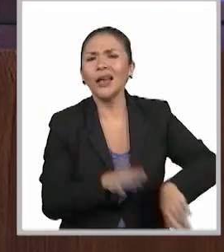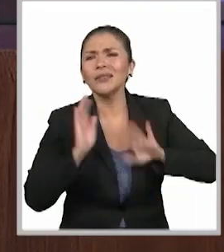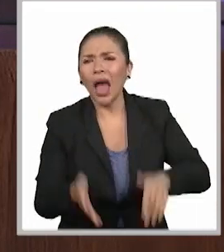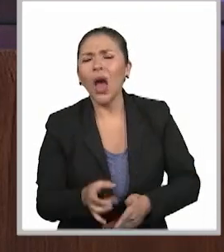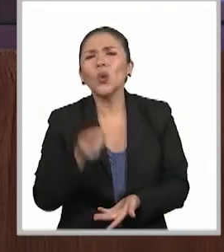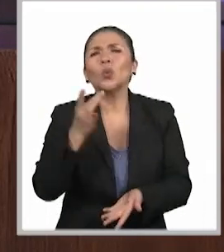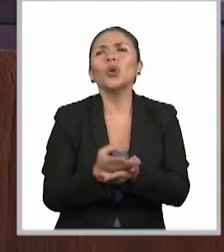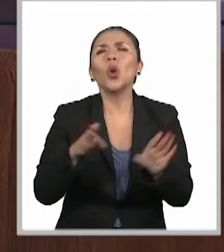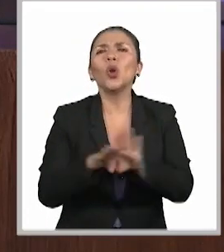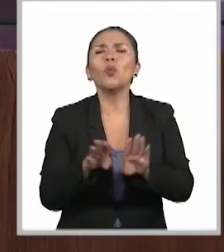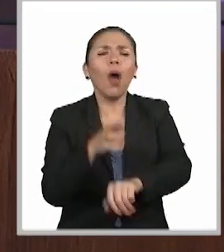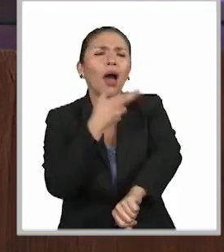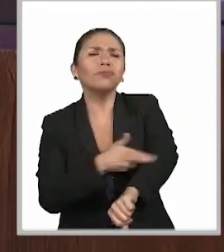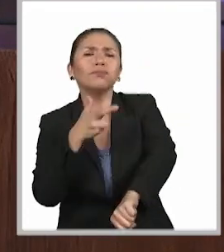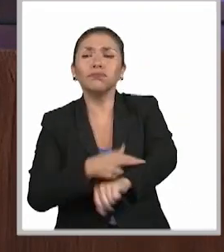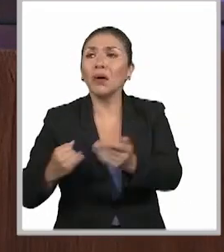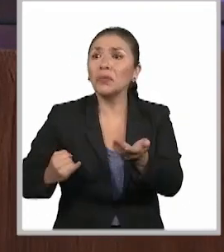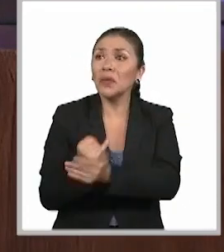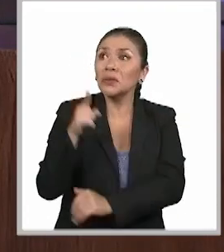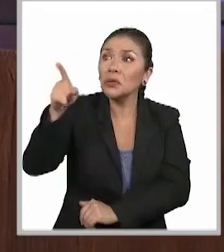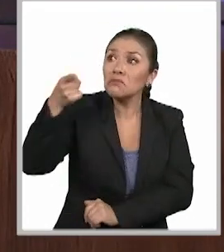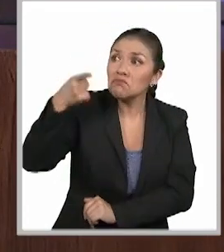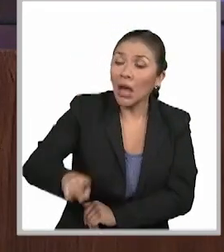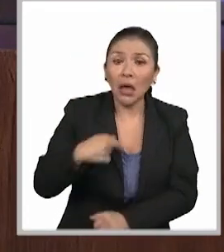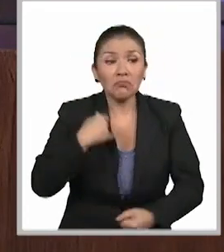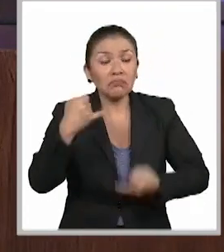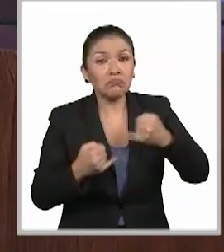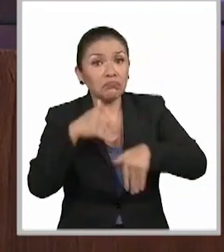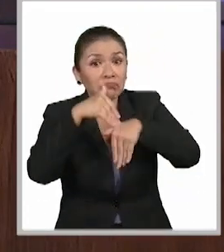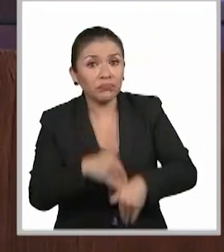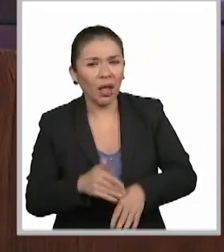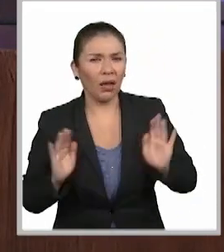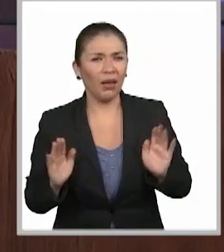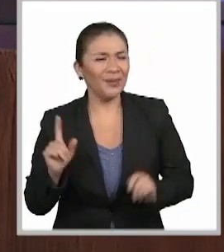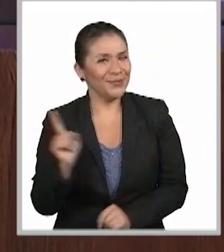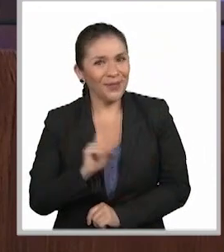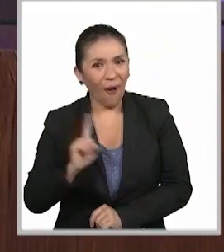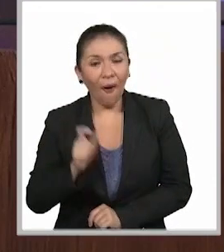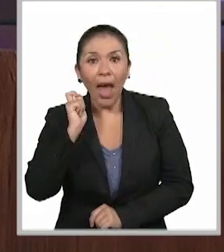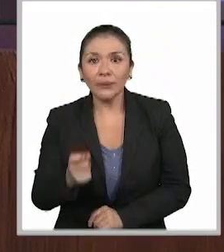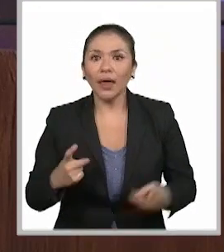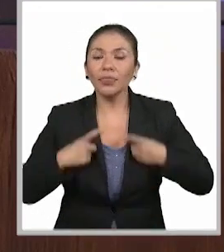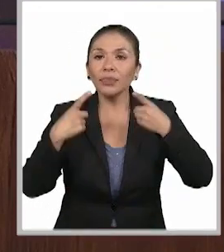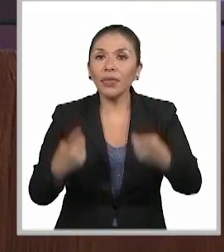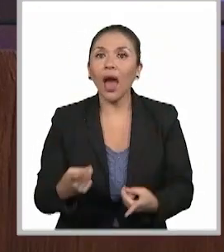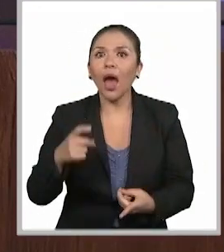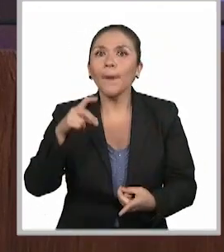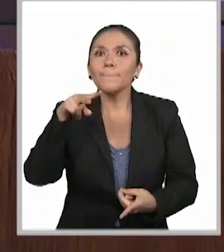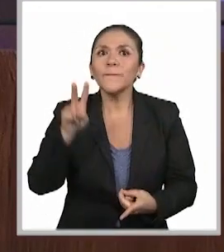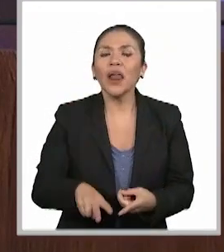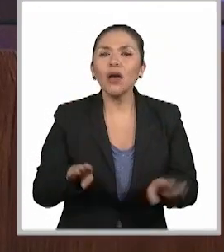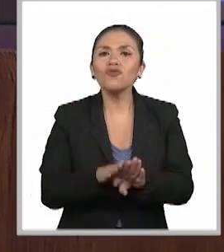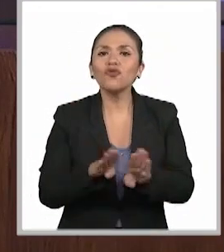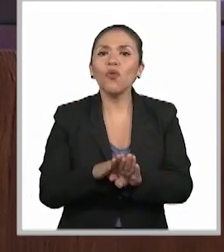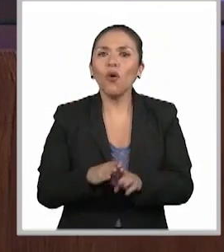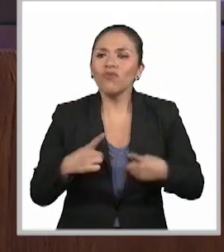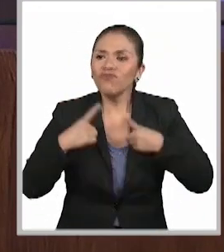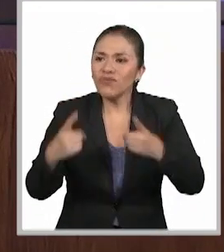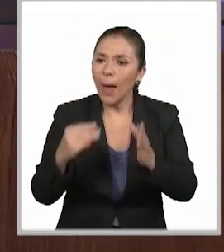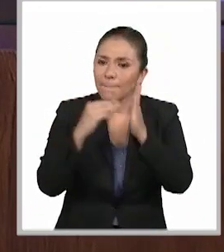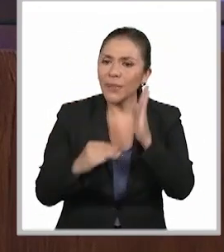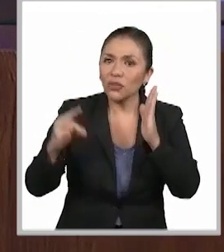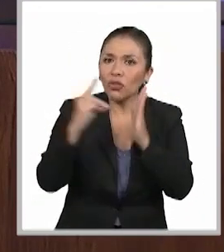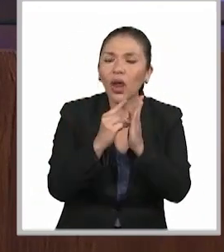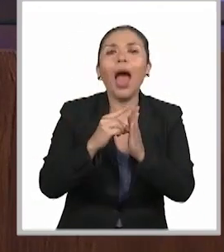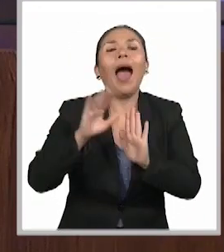quede como una cuestión meramente de la decisión sobre un sistema jurídico. Lo que nos está garantizando también este espacio y